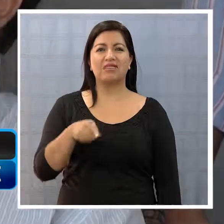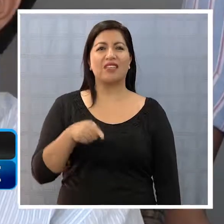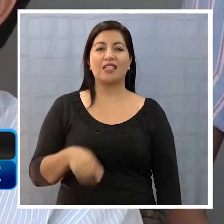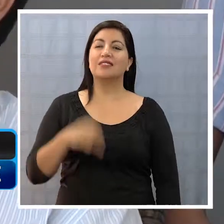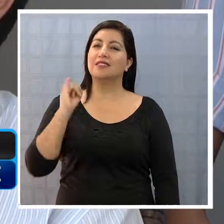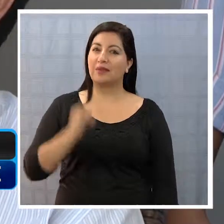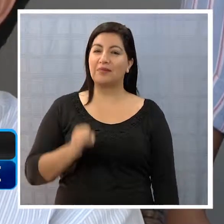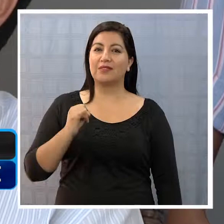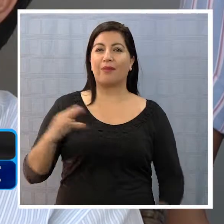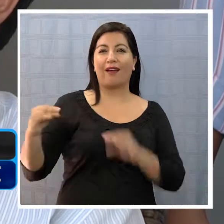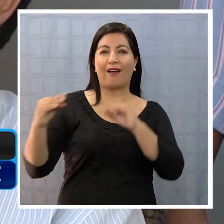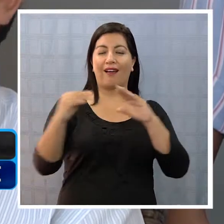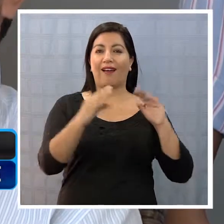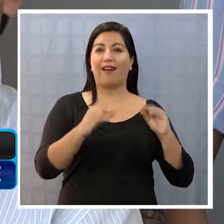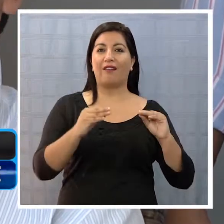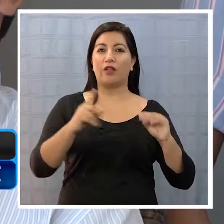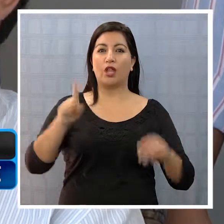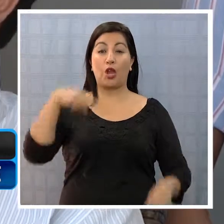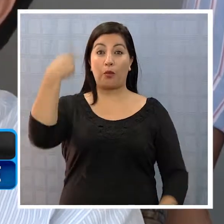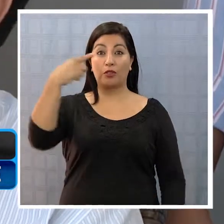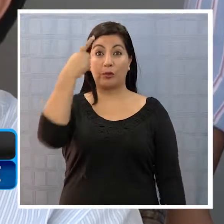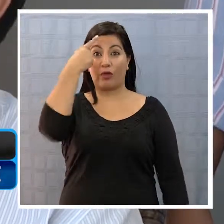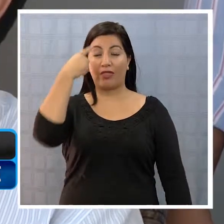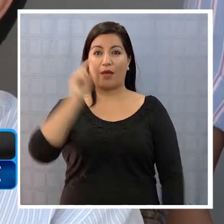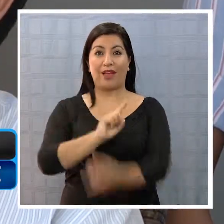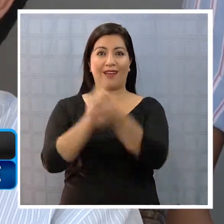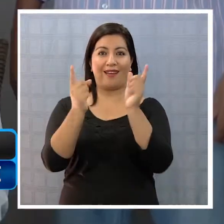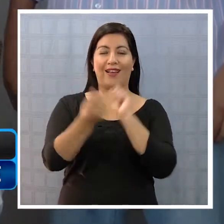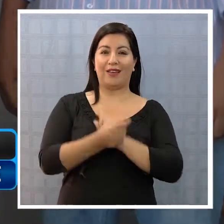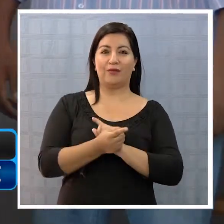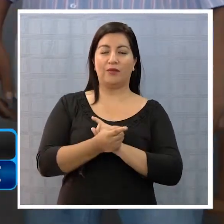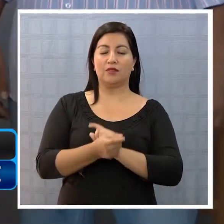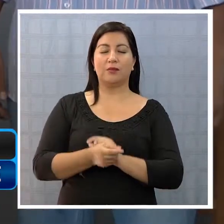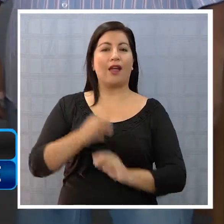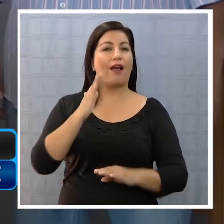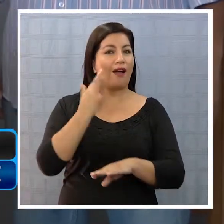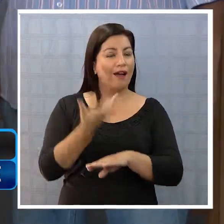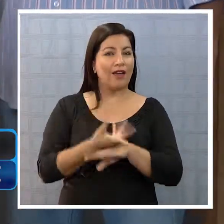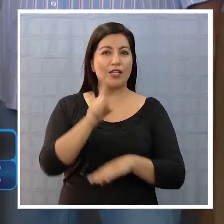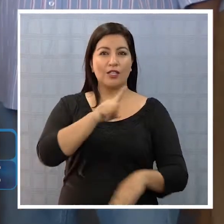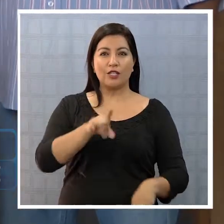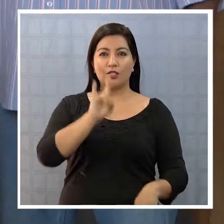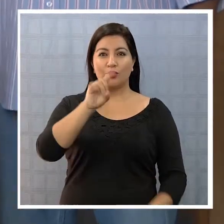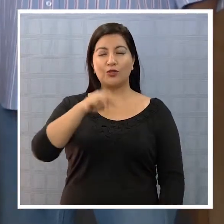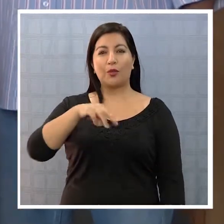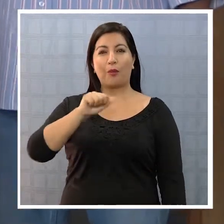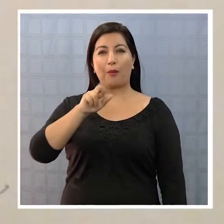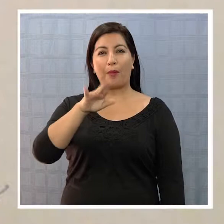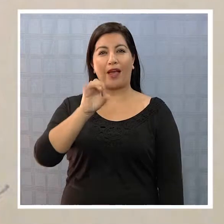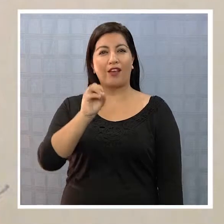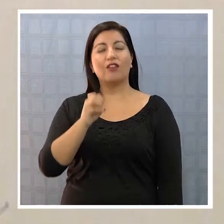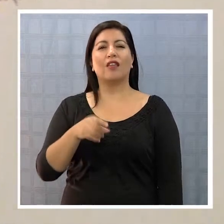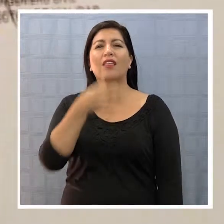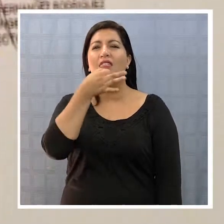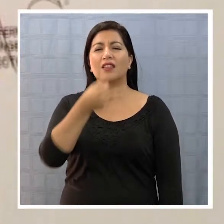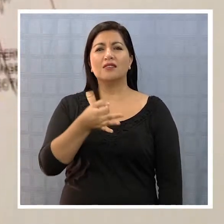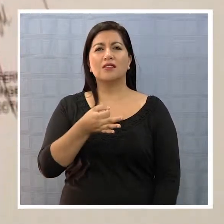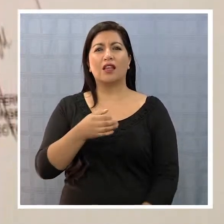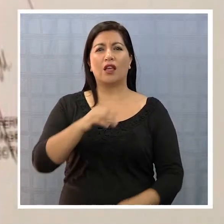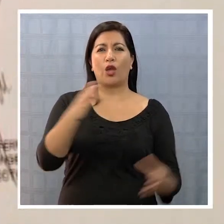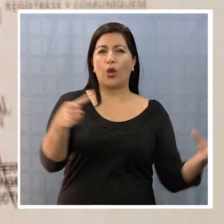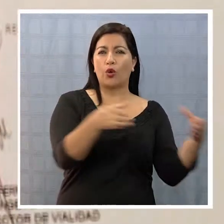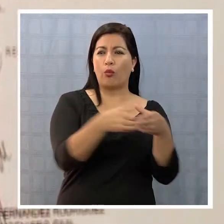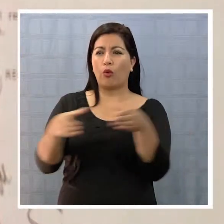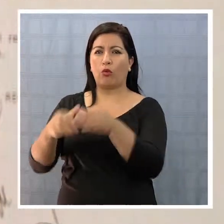habla existirían cambios durante los próximos días. La existencia de sumarios administrativos que involucran a Cartes ha dividido los partidos del Pacto